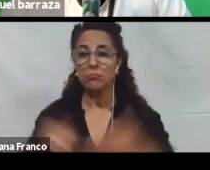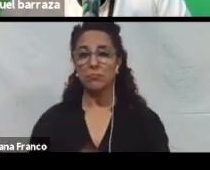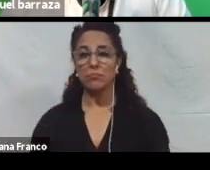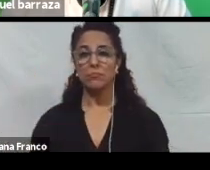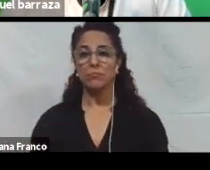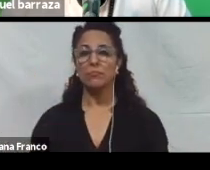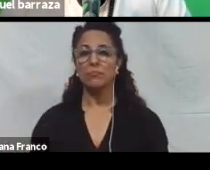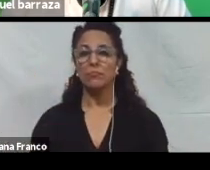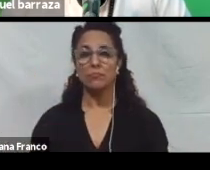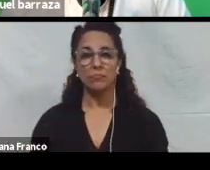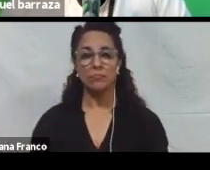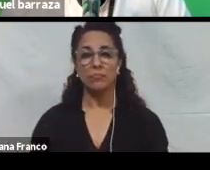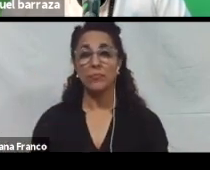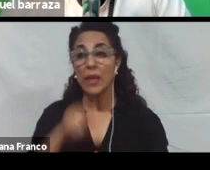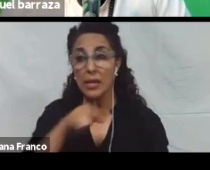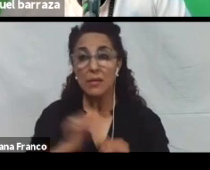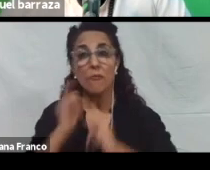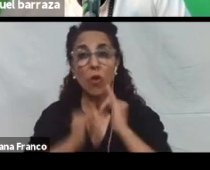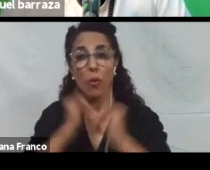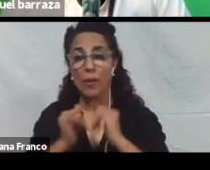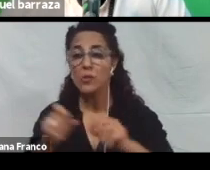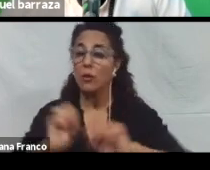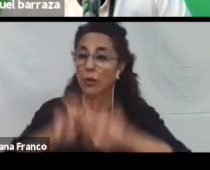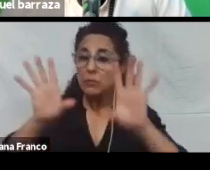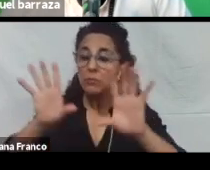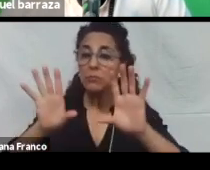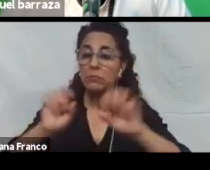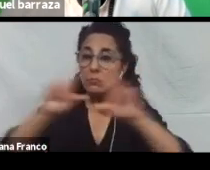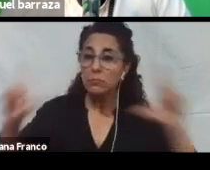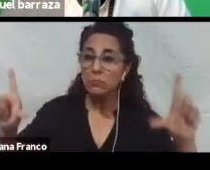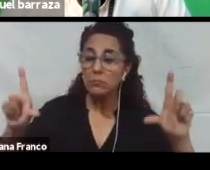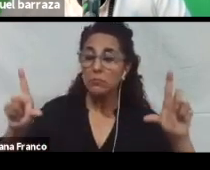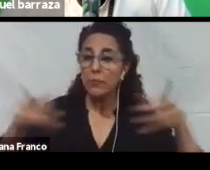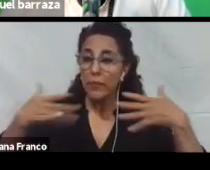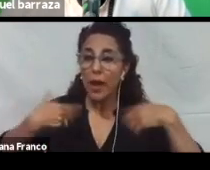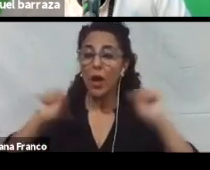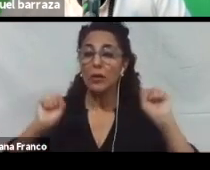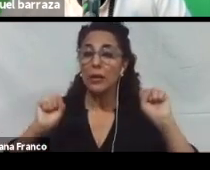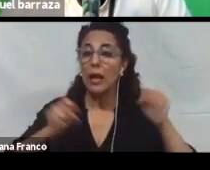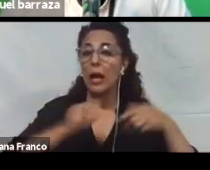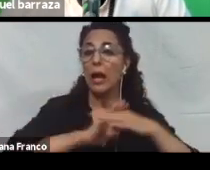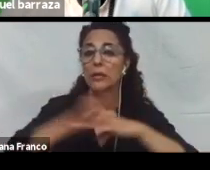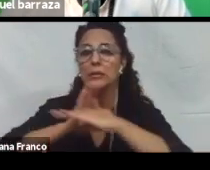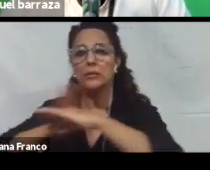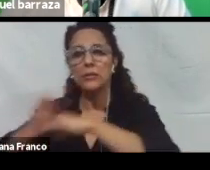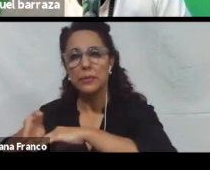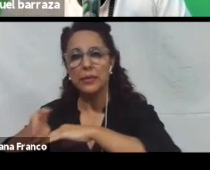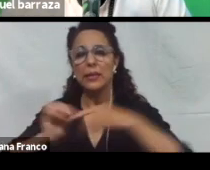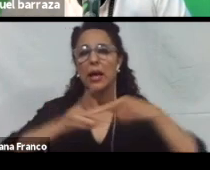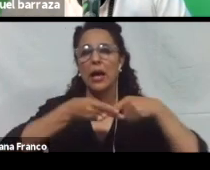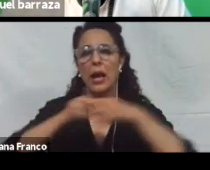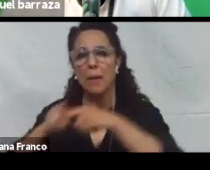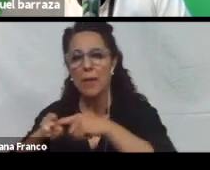Y en esa información tenés que encontrar todas las pautas de accesibilidad de la herramienta. Cómo configurar la pantalla.